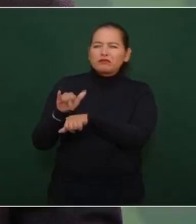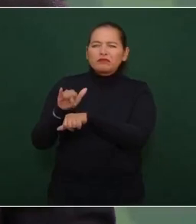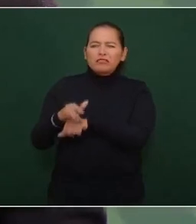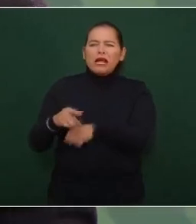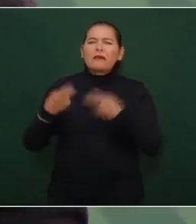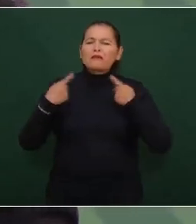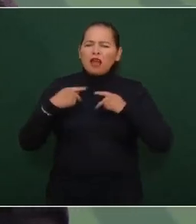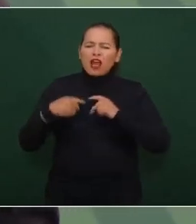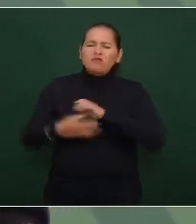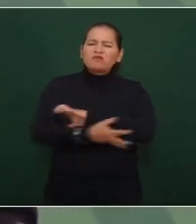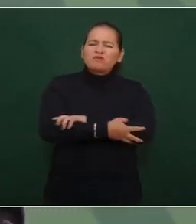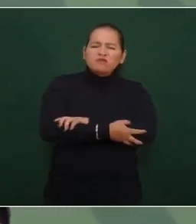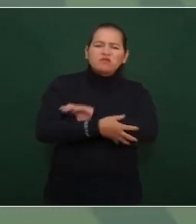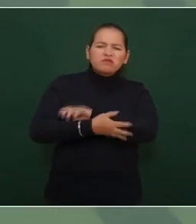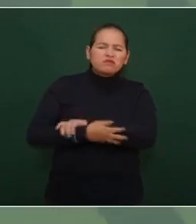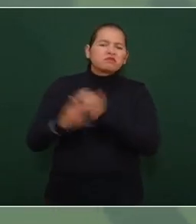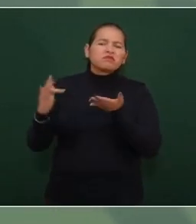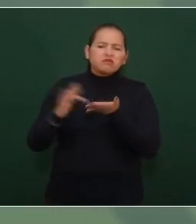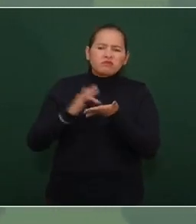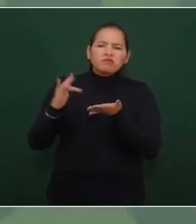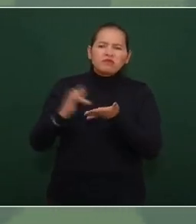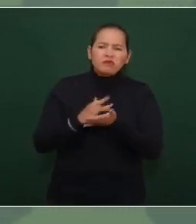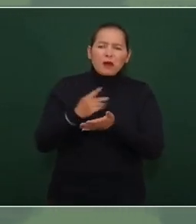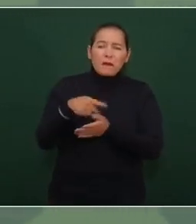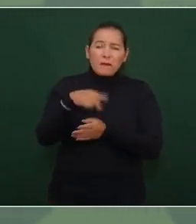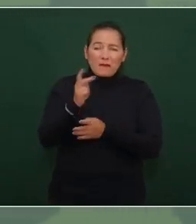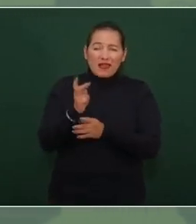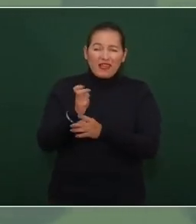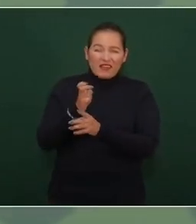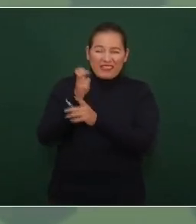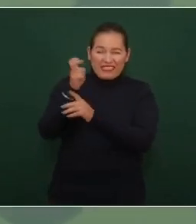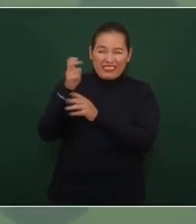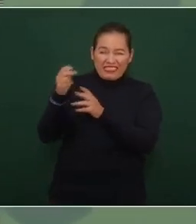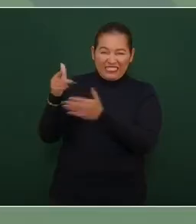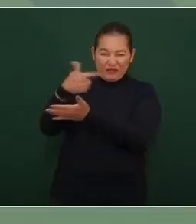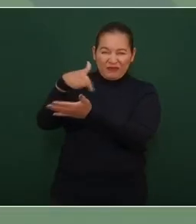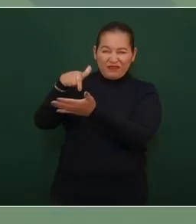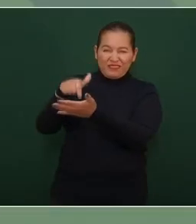solidaria muy fraterna pero en esa hacienda